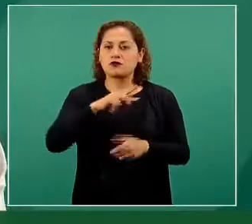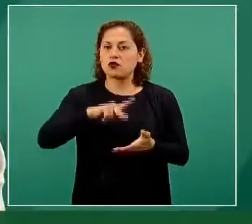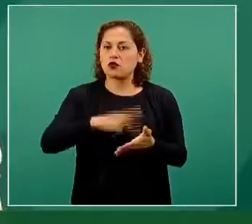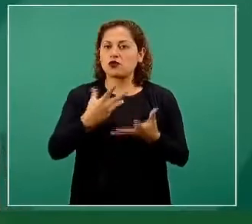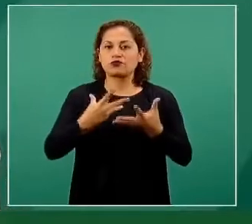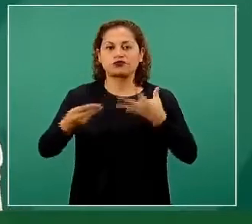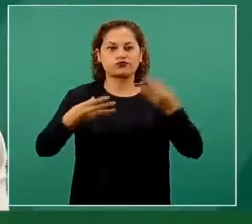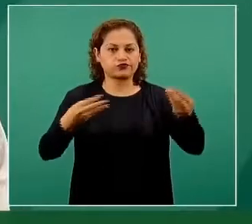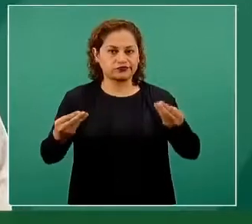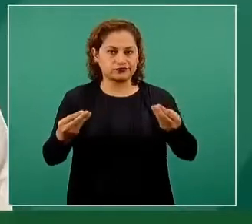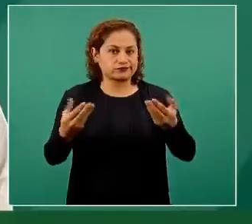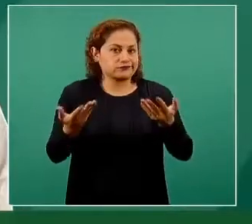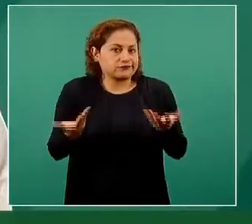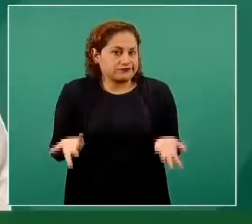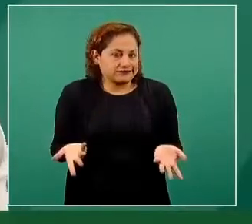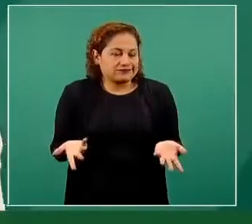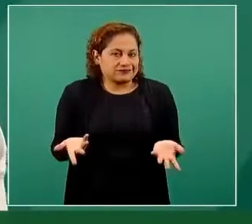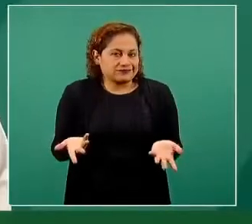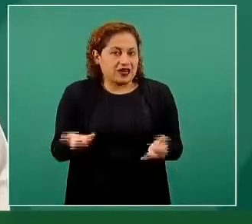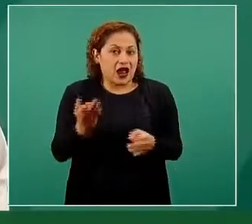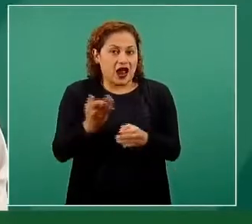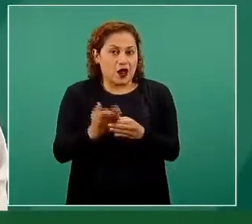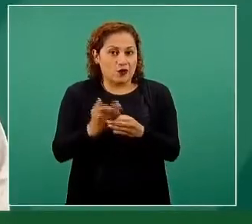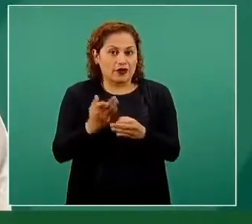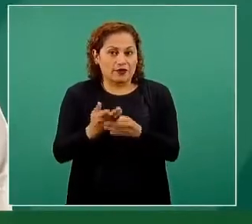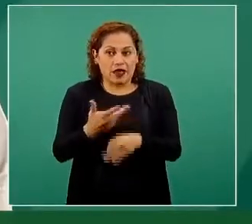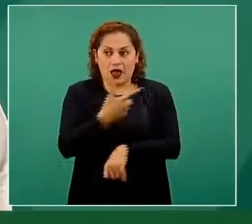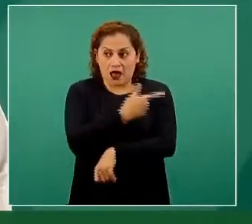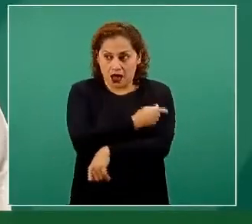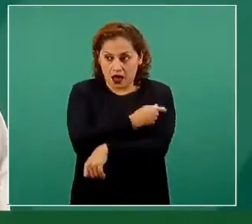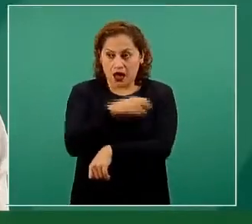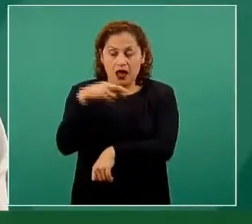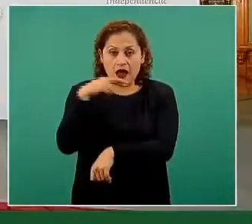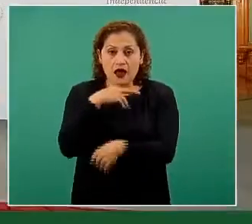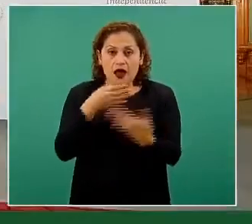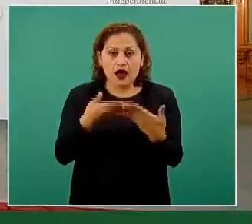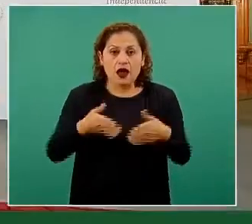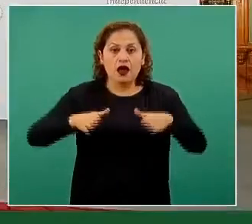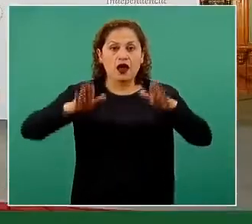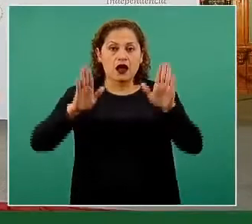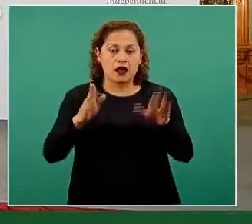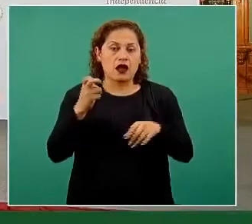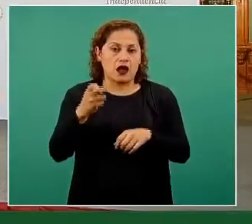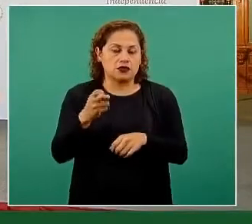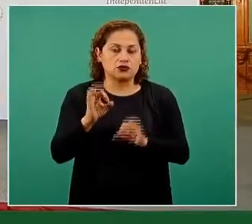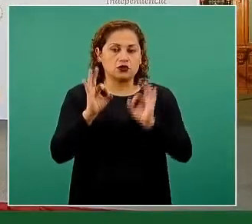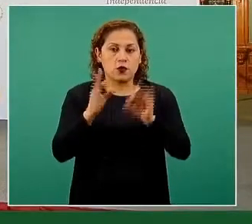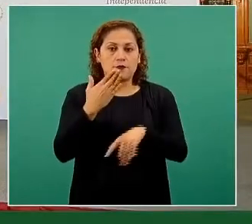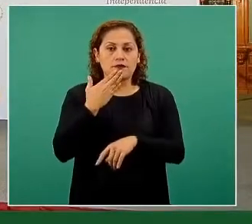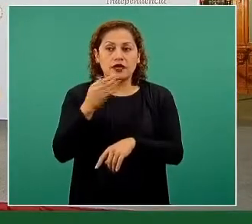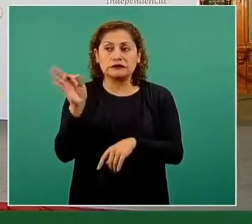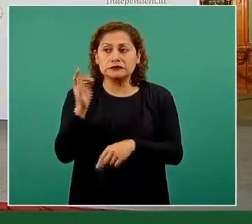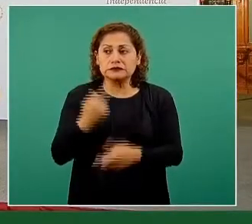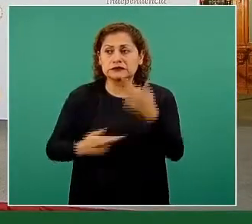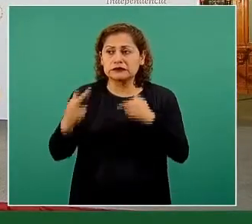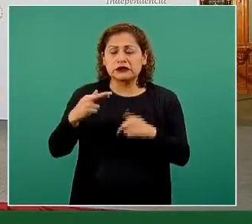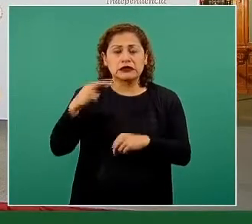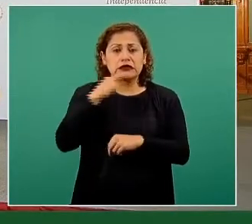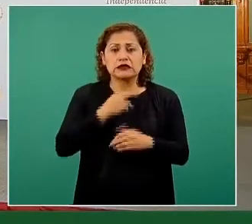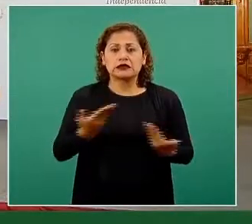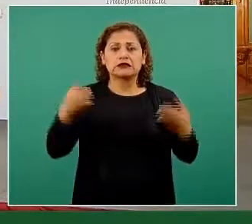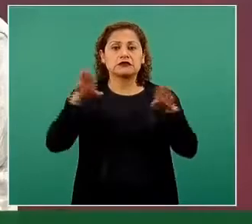tuviera un beneficio neto el haberlas reabierto. Entonces, hemos decidido, un alineamiento técnico, que